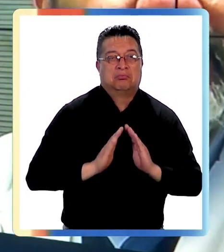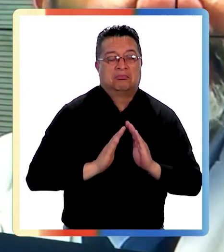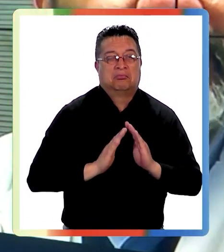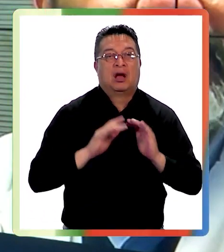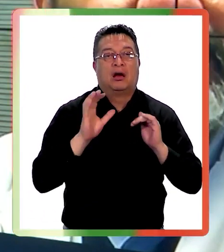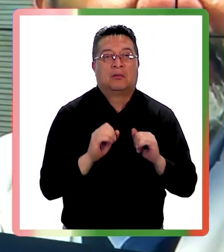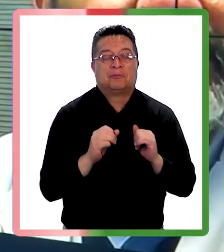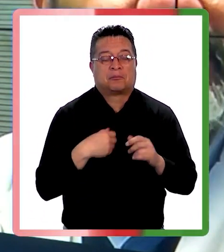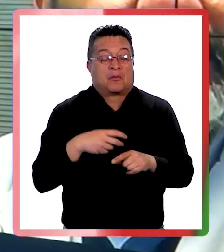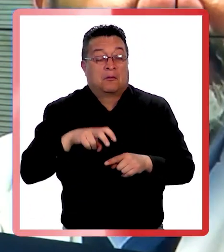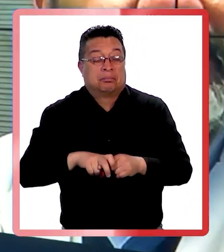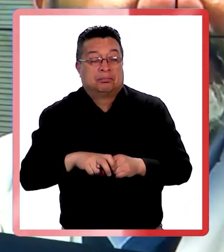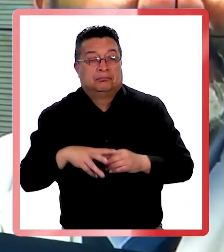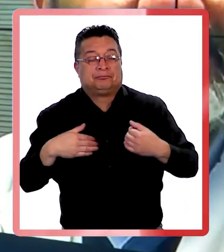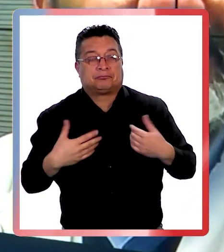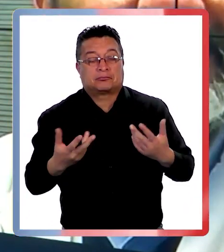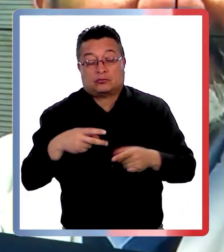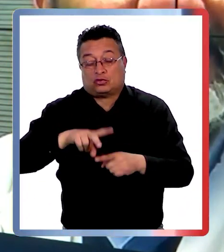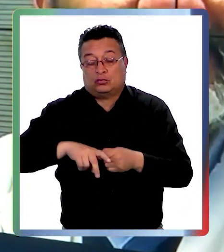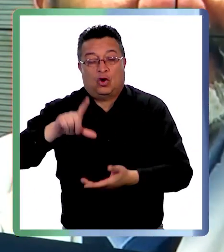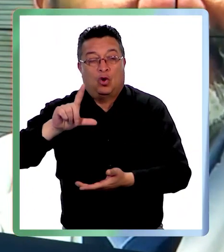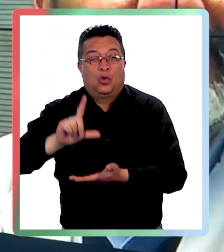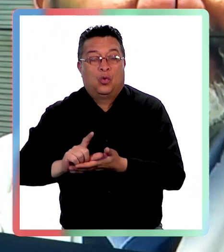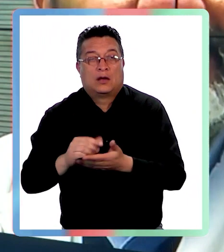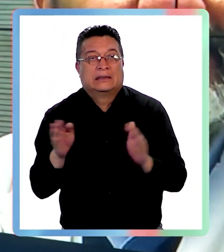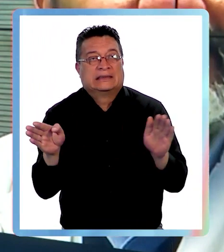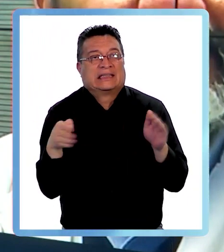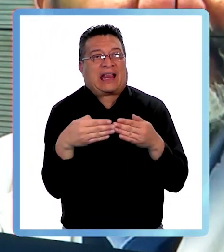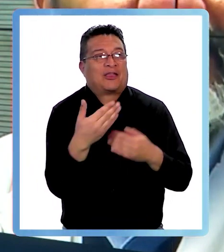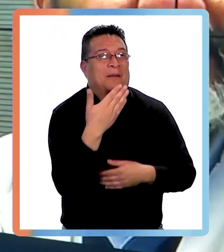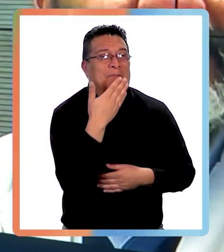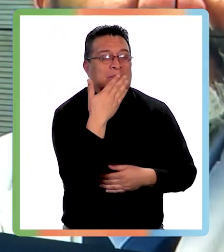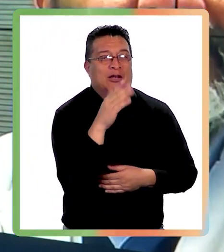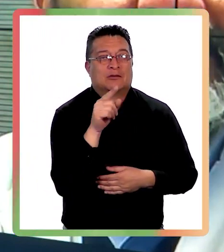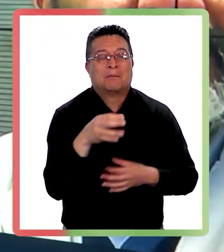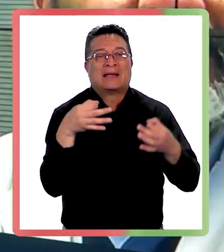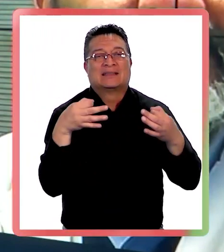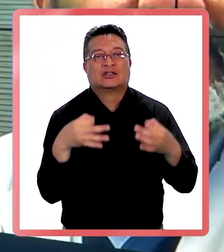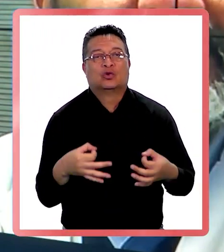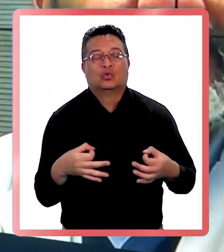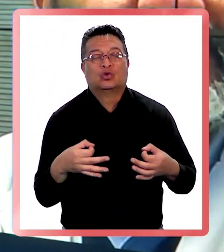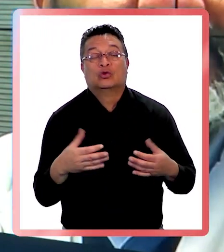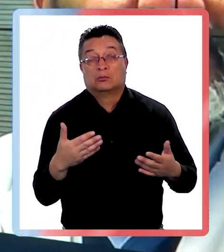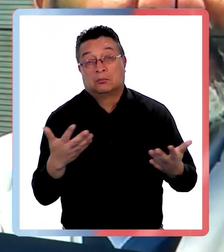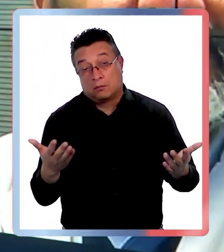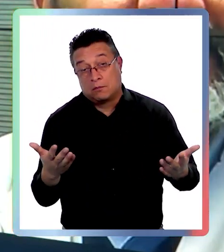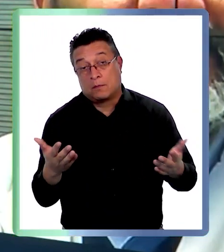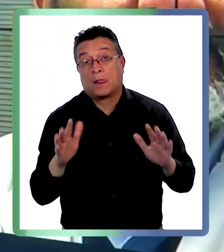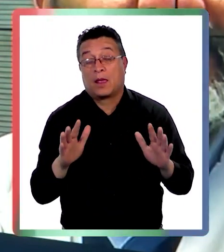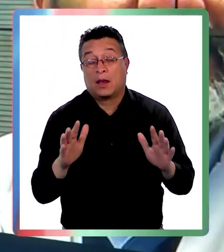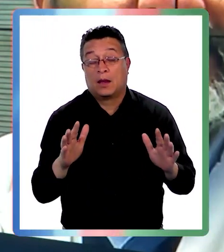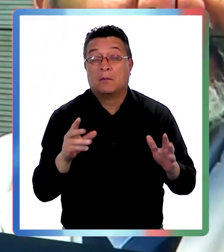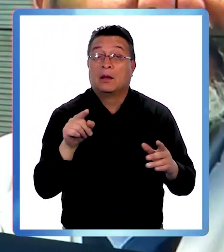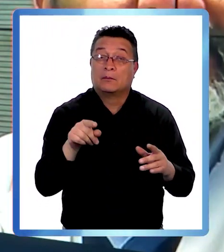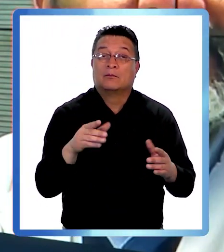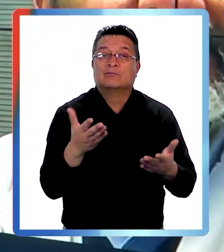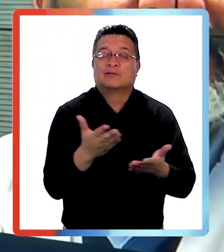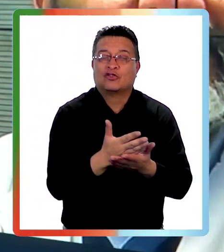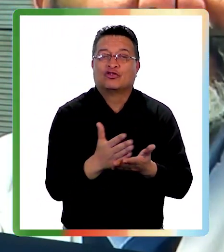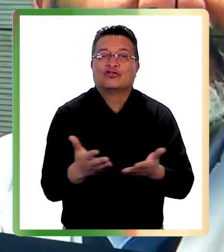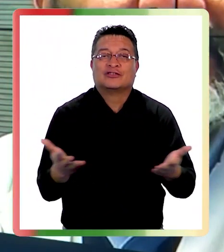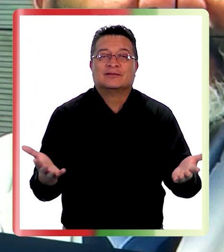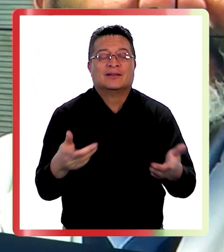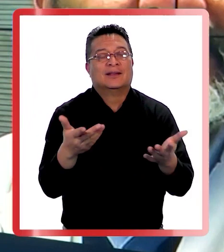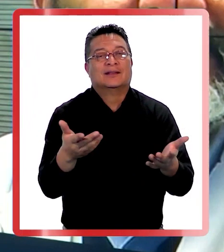a acomodarse, a intentar estar en un lugar cerrado, entre comillas, seguro también. Entonces, al